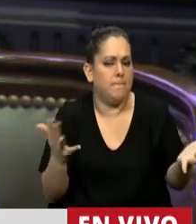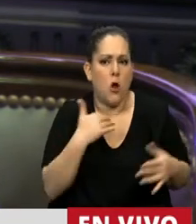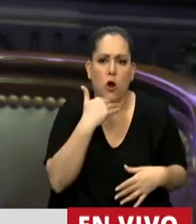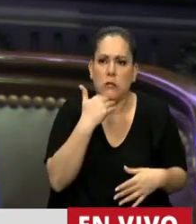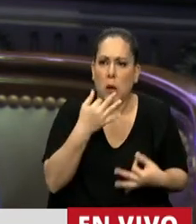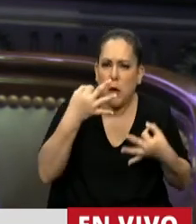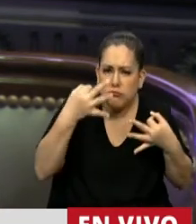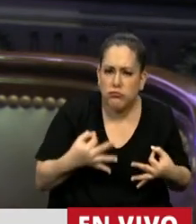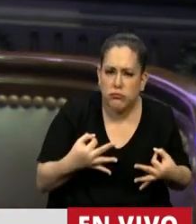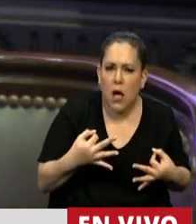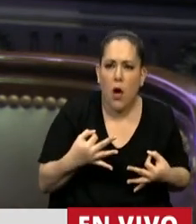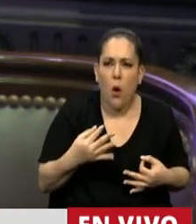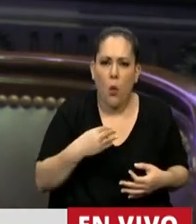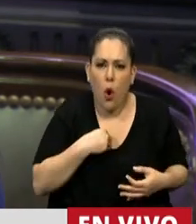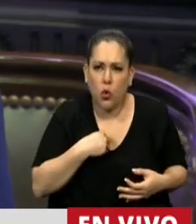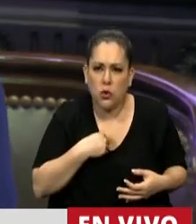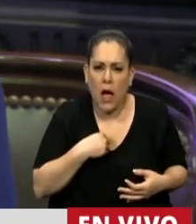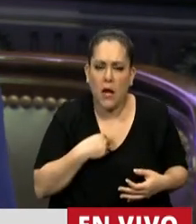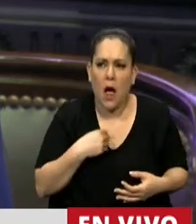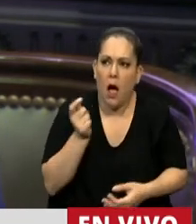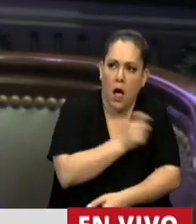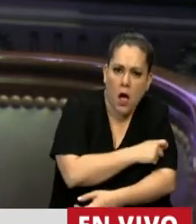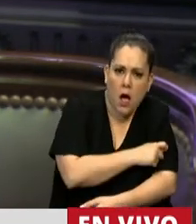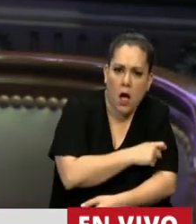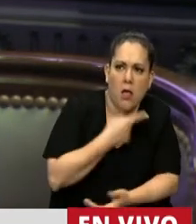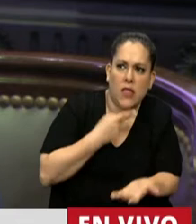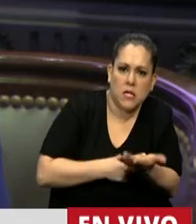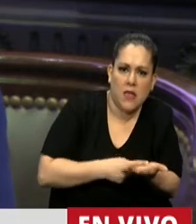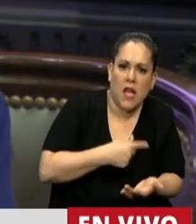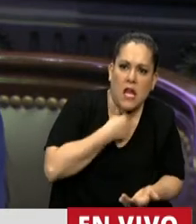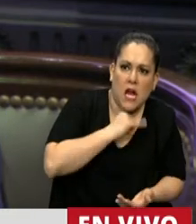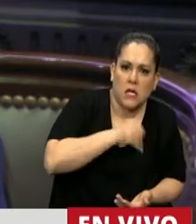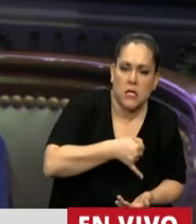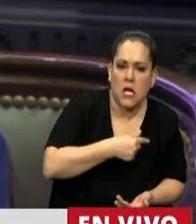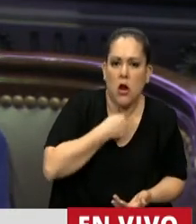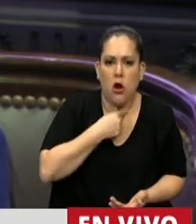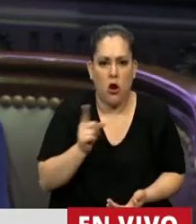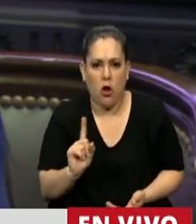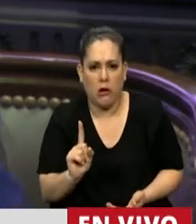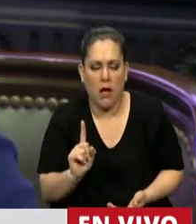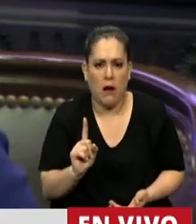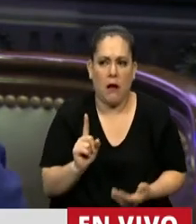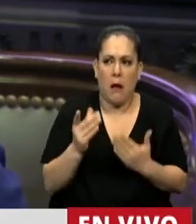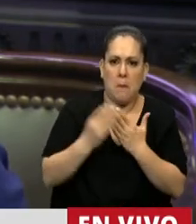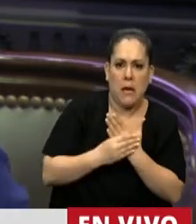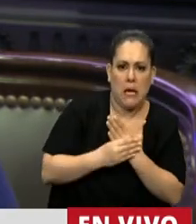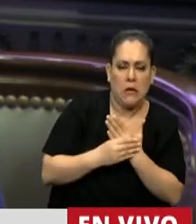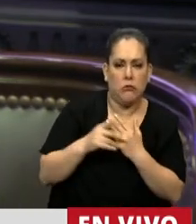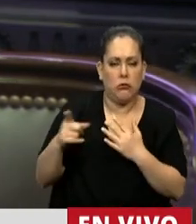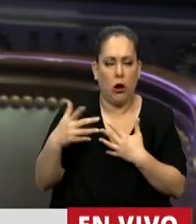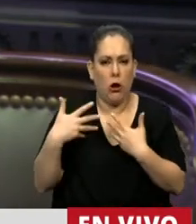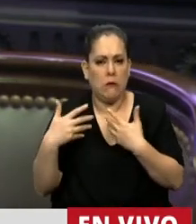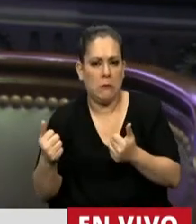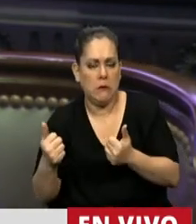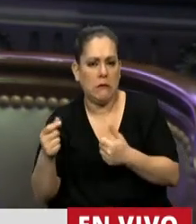se sabe si va a ser voluntaria o obligatoria, lo contradicen desde el Ministro a la Secretaria de Salud,